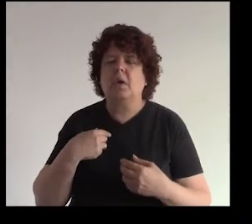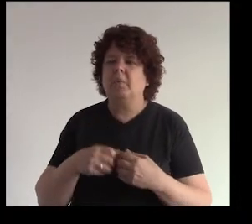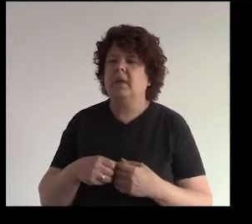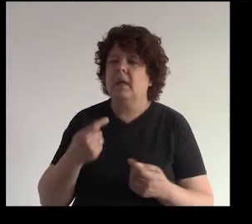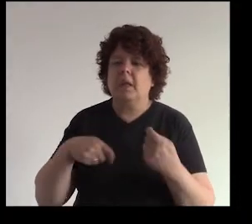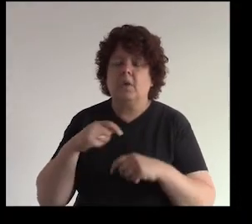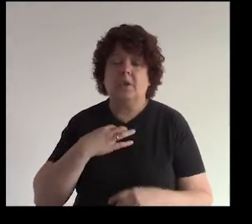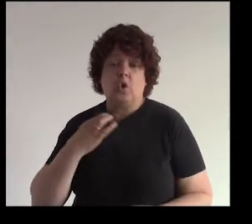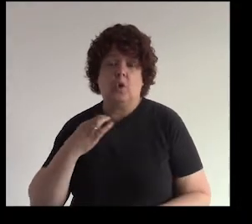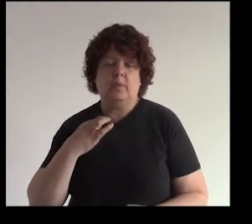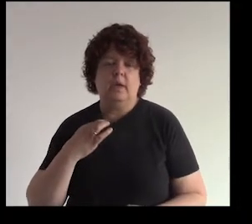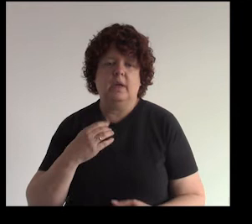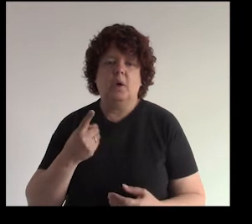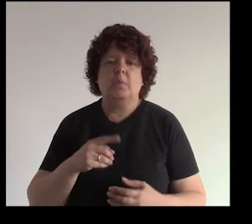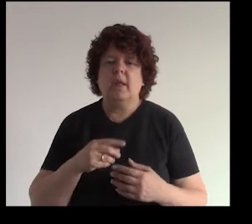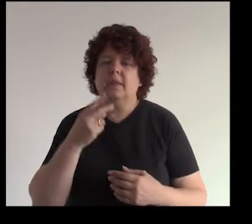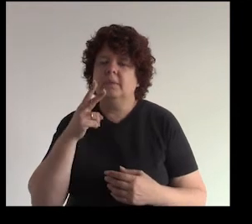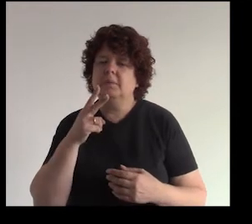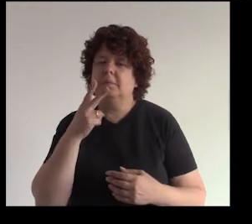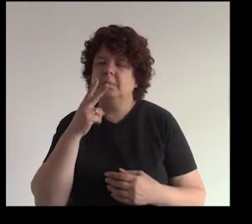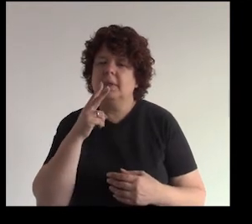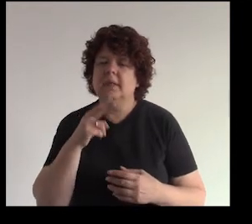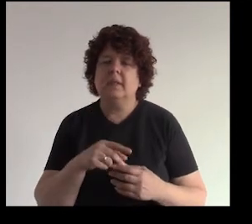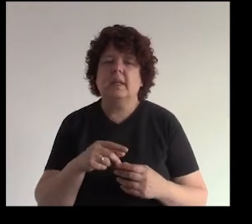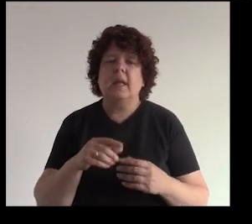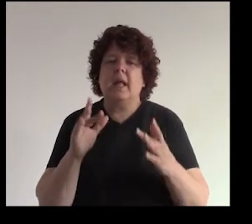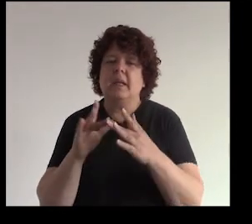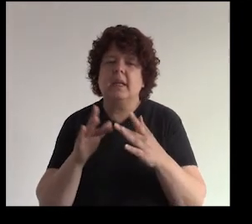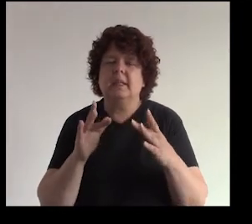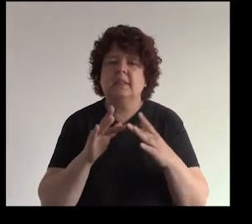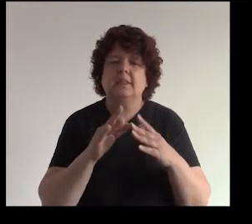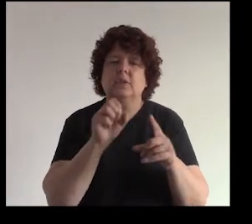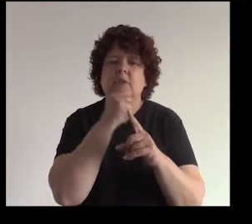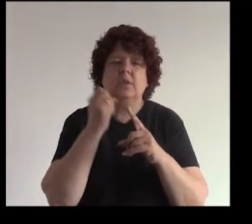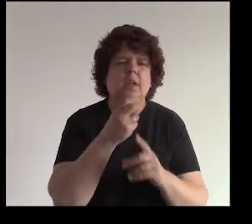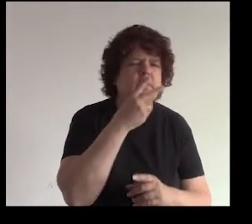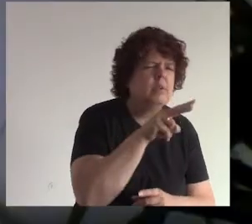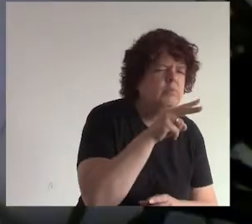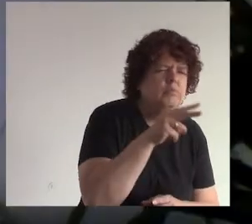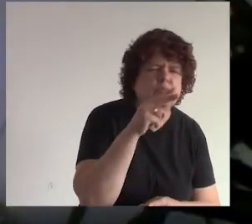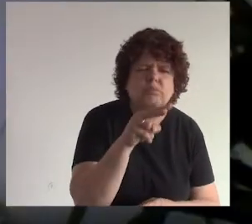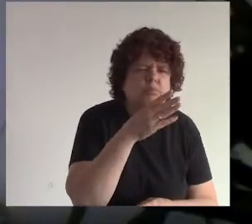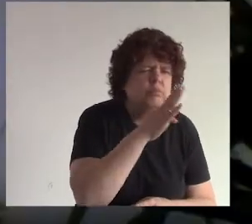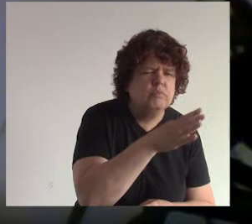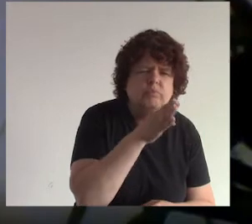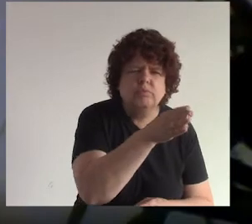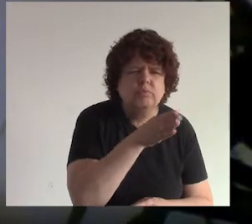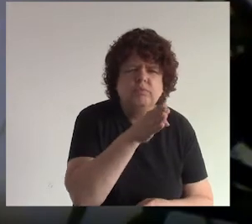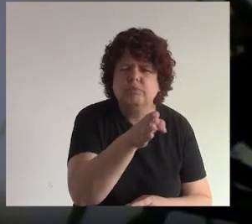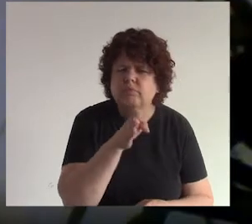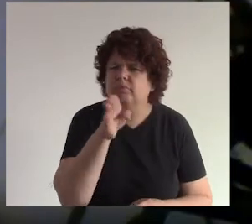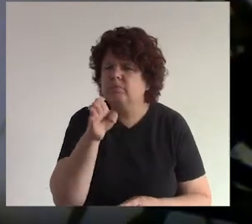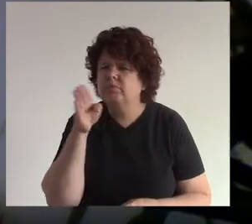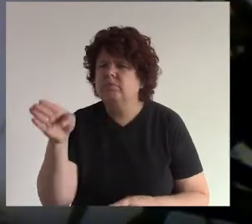tú tienes un negocio no sé de ropa puedes salir por la red social y en la red social puedes visitar otros perfiles de tiendas de ropa